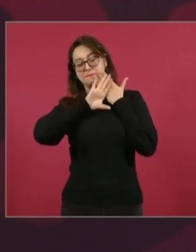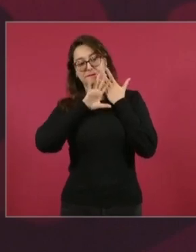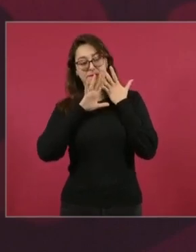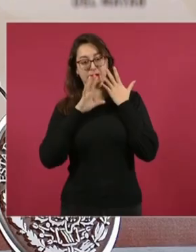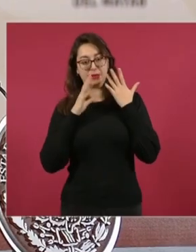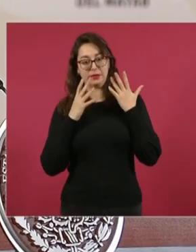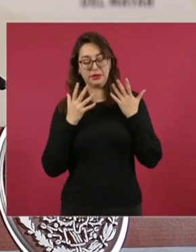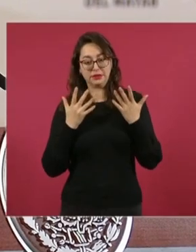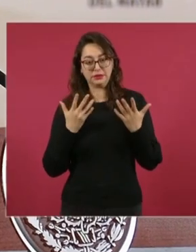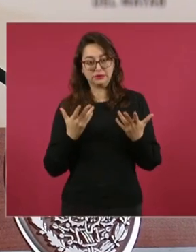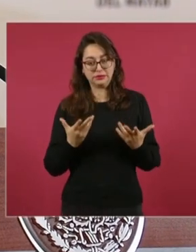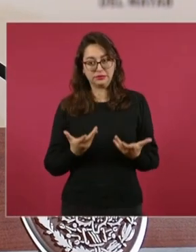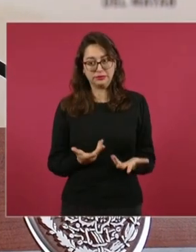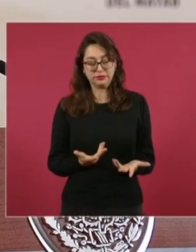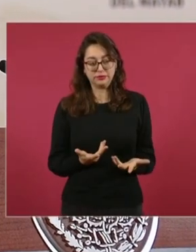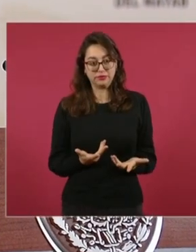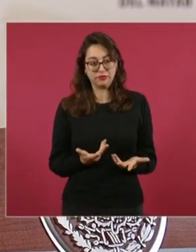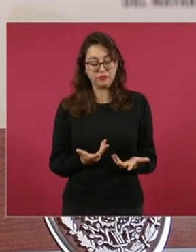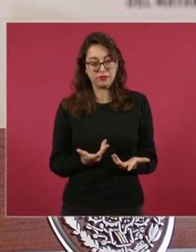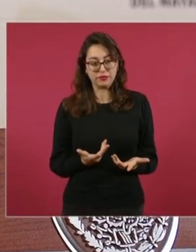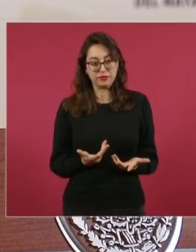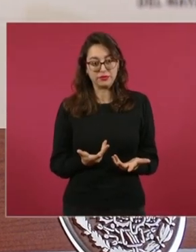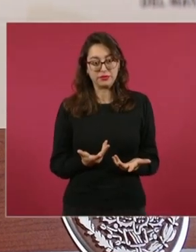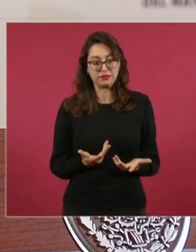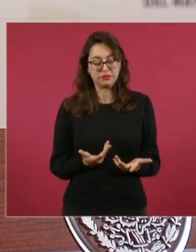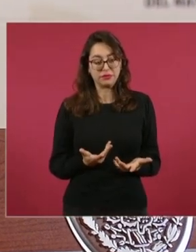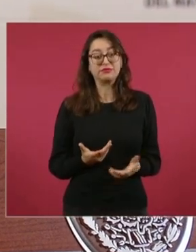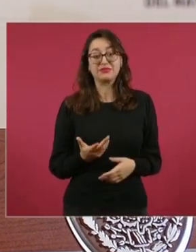Y tempranito.